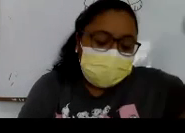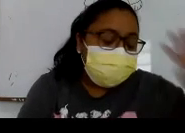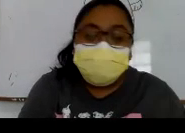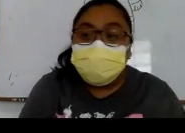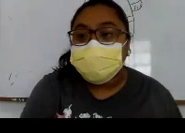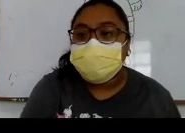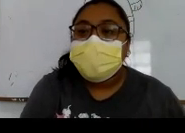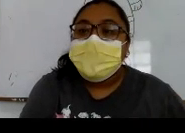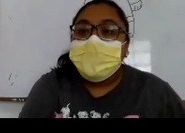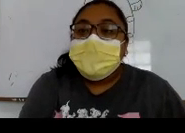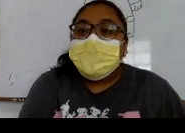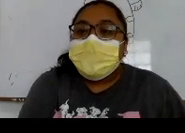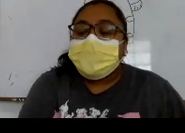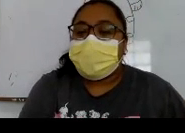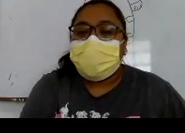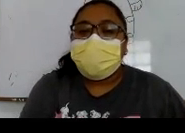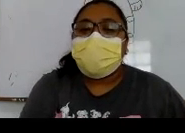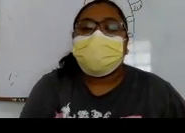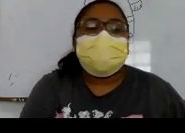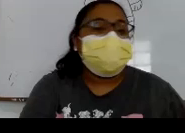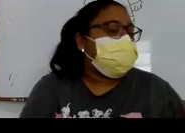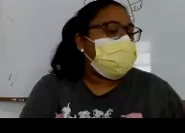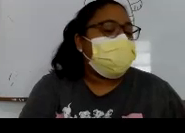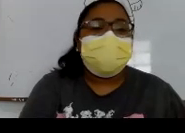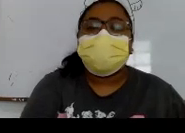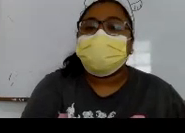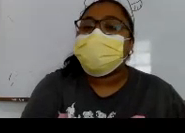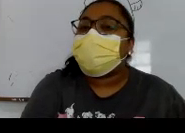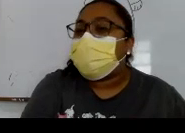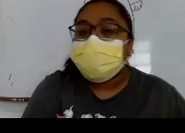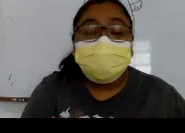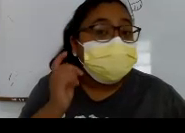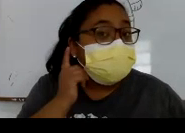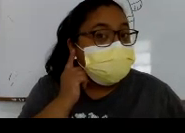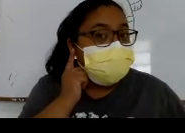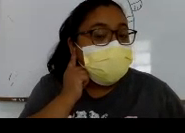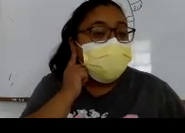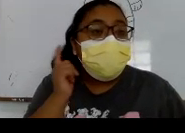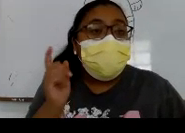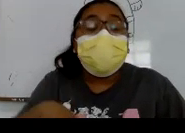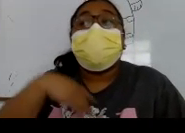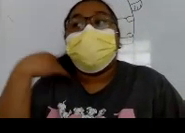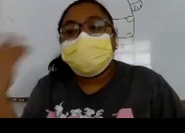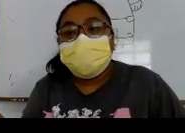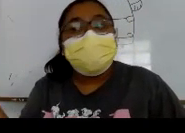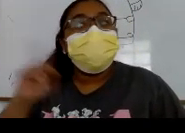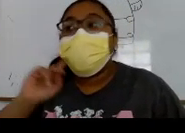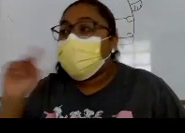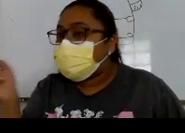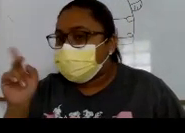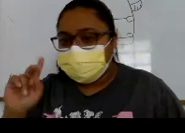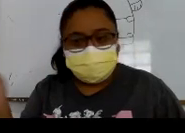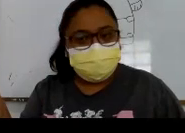hay muchas personas que a veces en ocasiones no pueden escuchar muy bien, o en otras